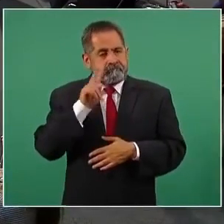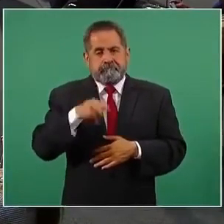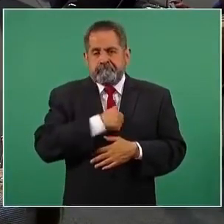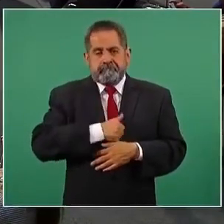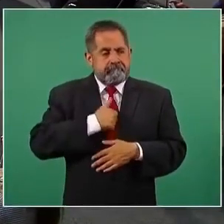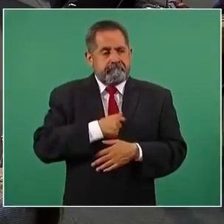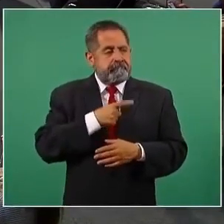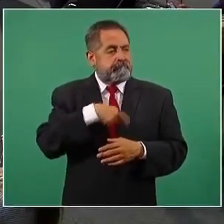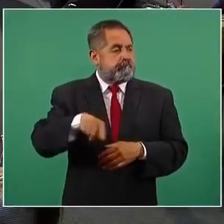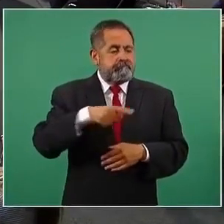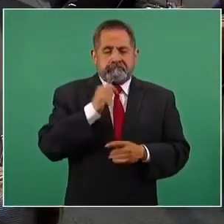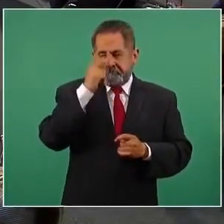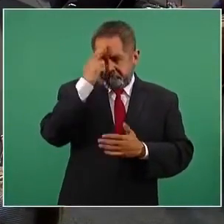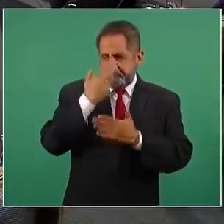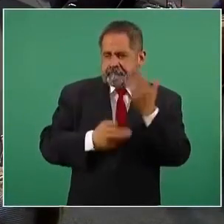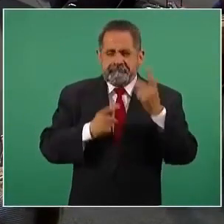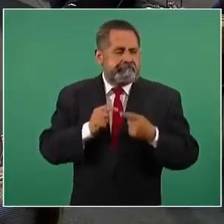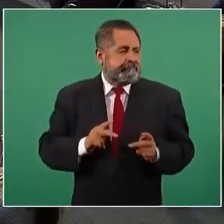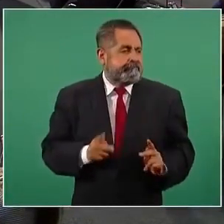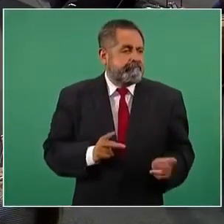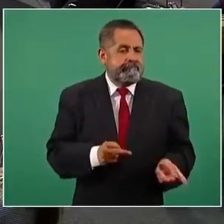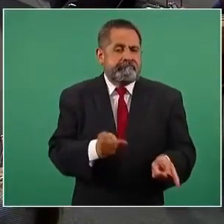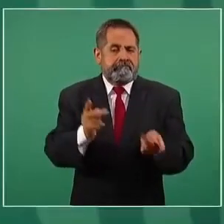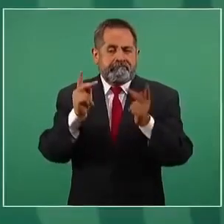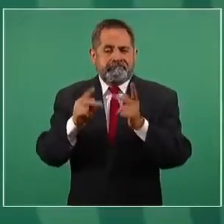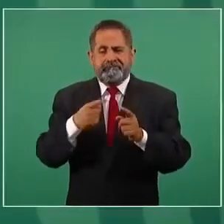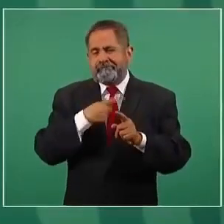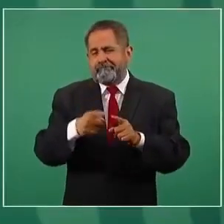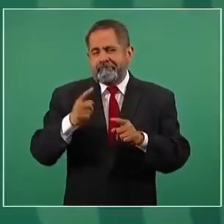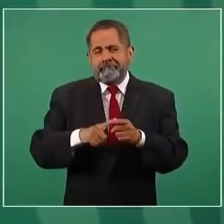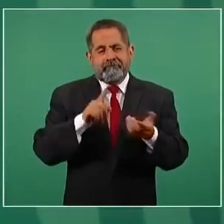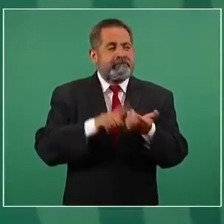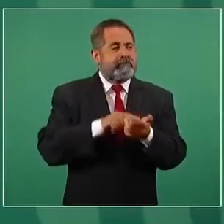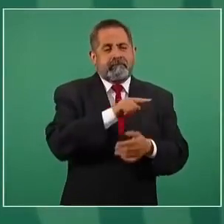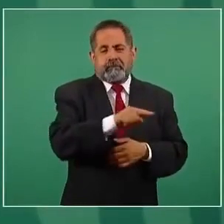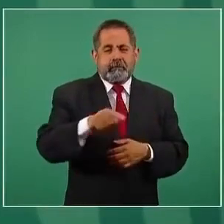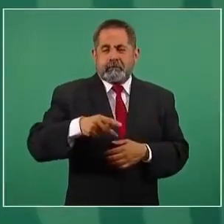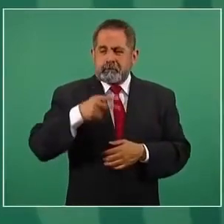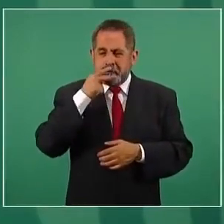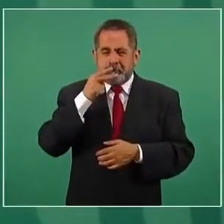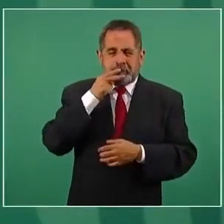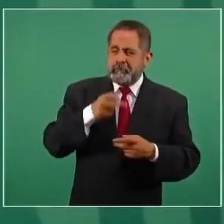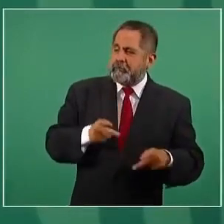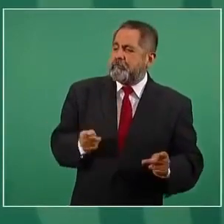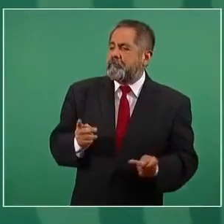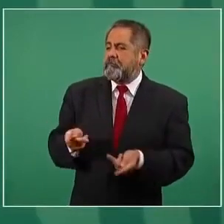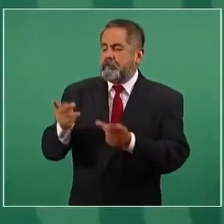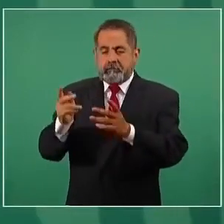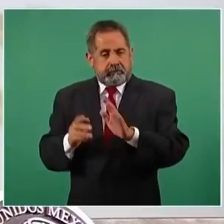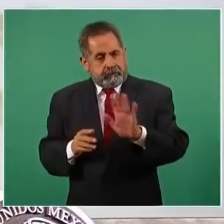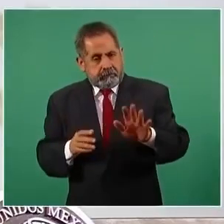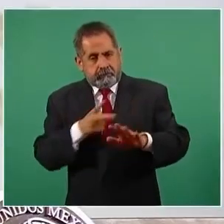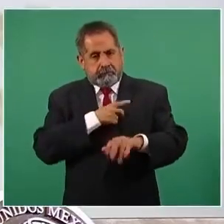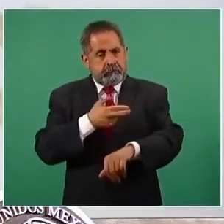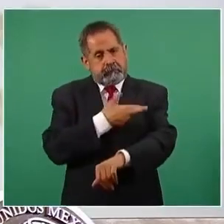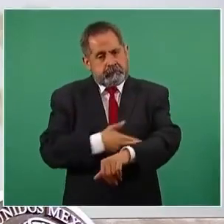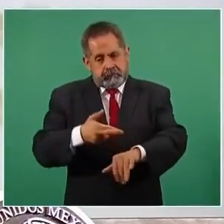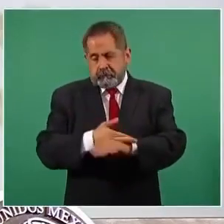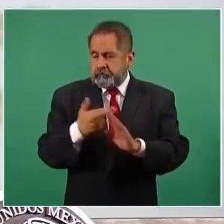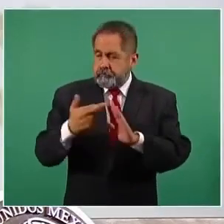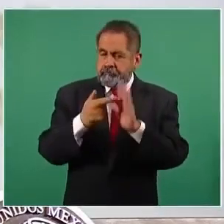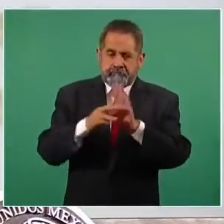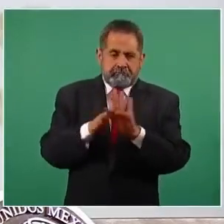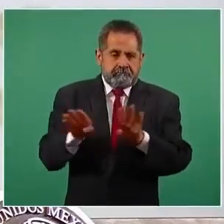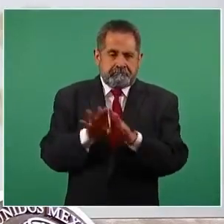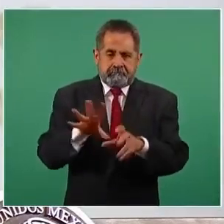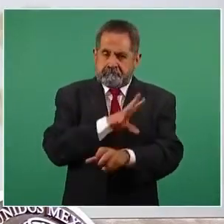violaciones de este decreto por distintos agentes de la industria tabacalera y tenemos que proceder a regularlo de